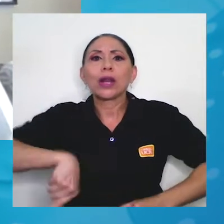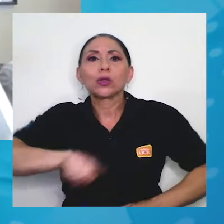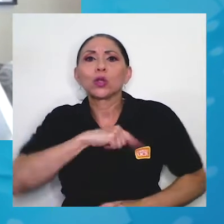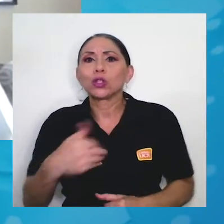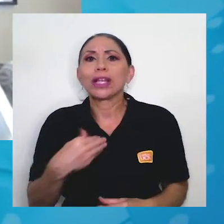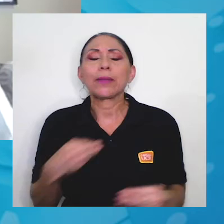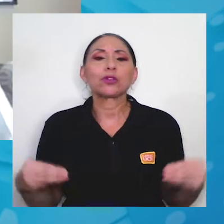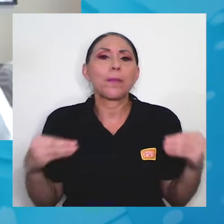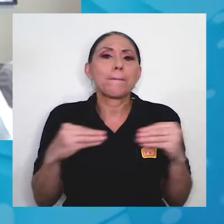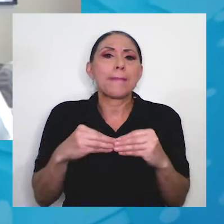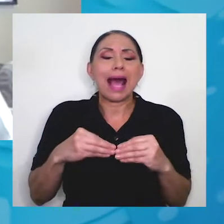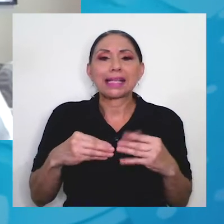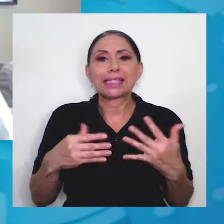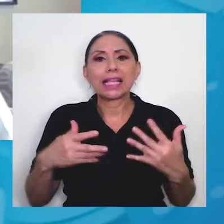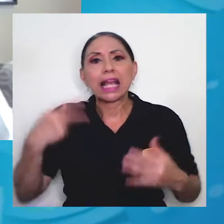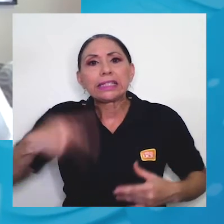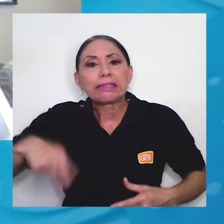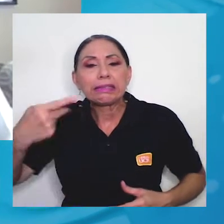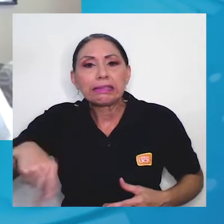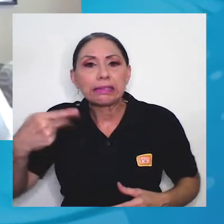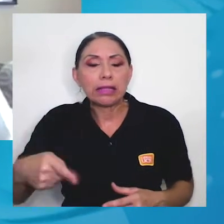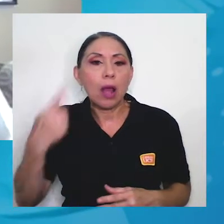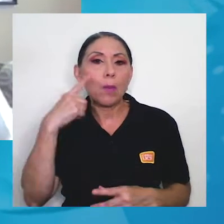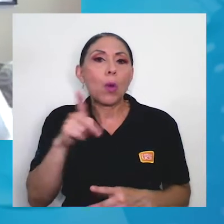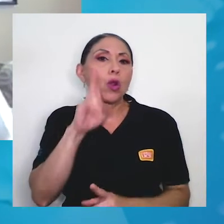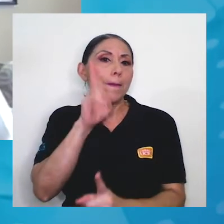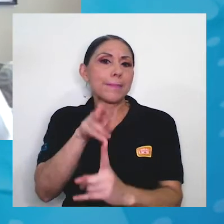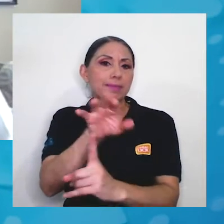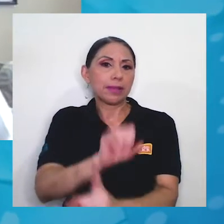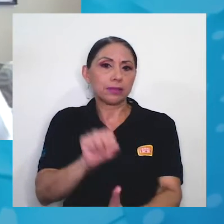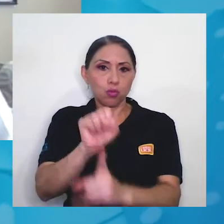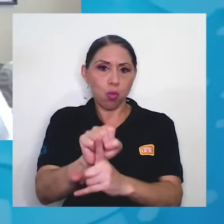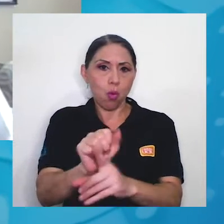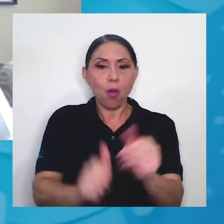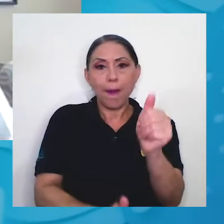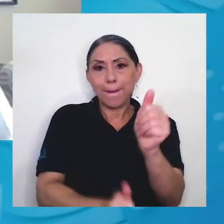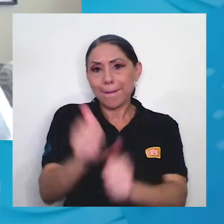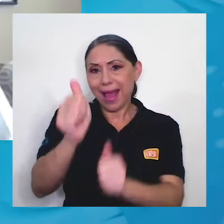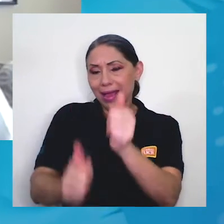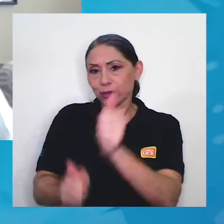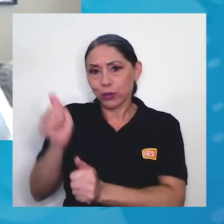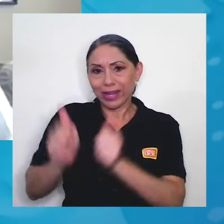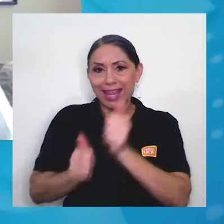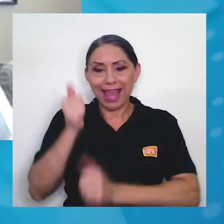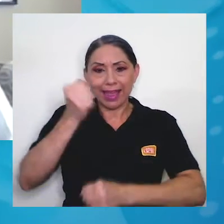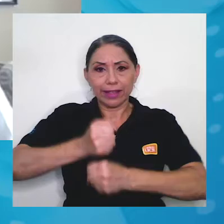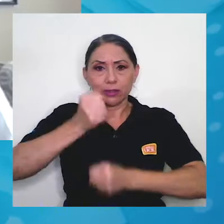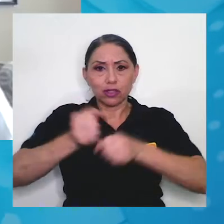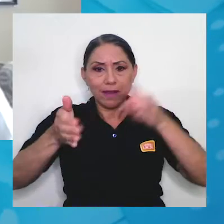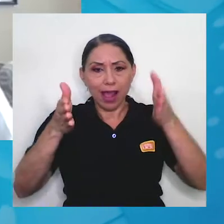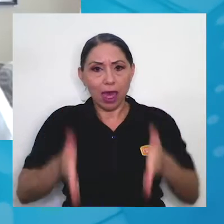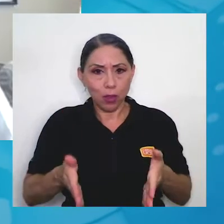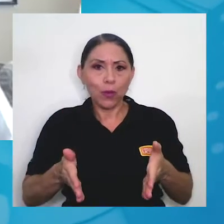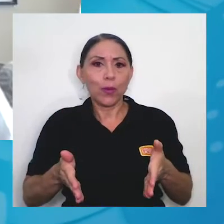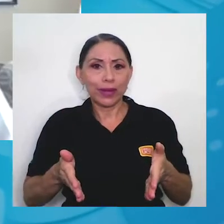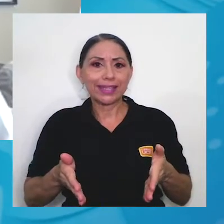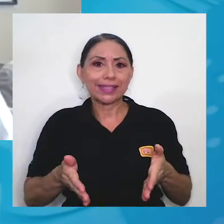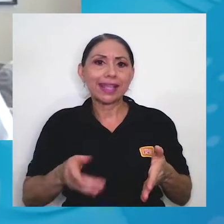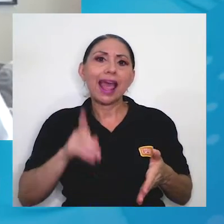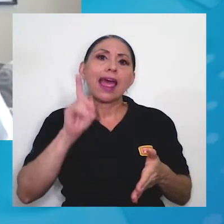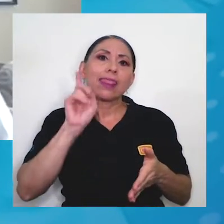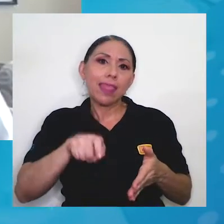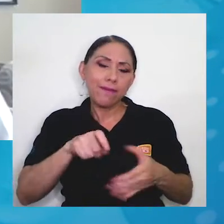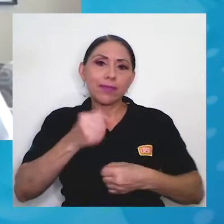más riesgos por la misma situación de que la mayoría de los trabajadores ha tenido que